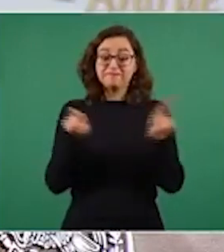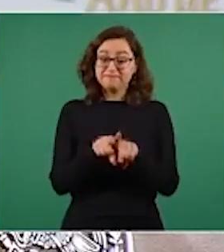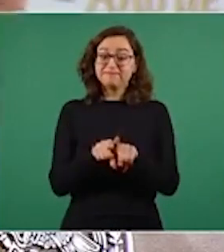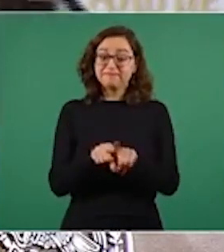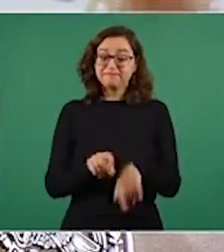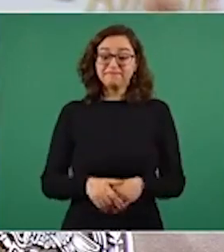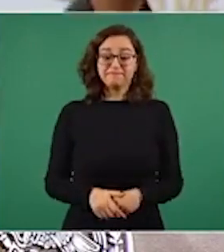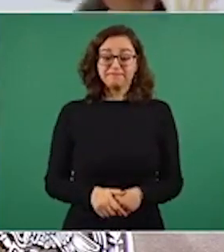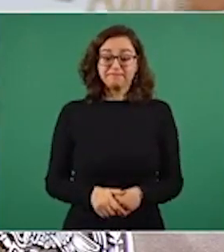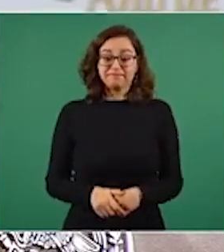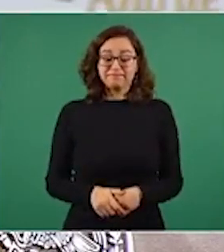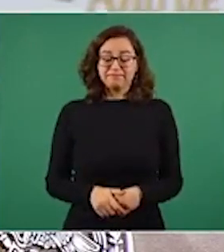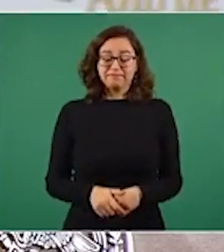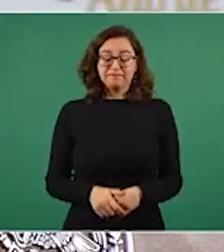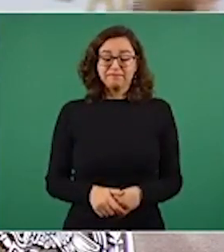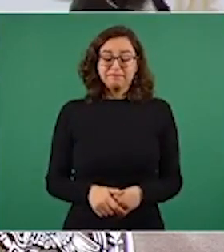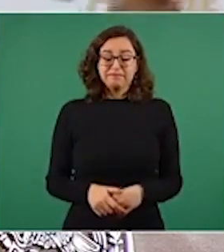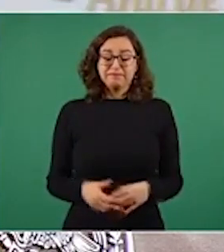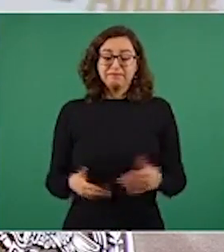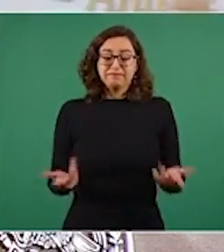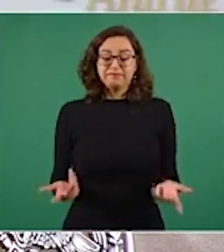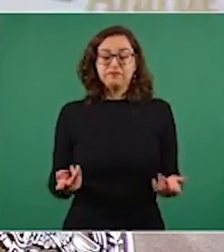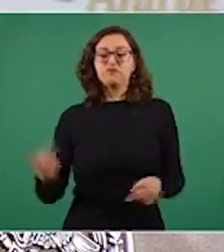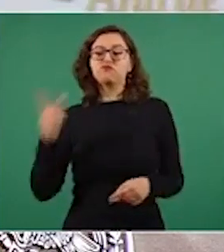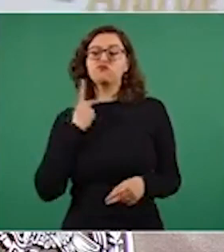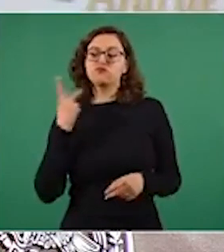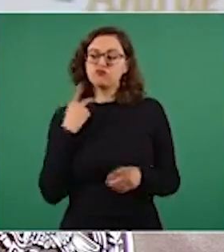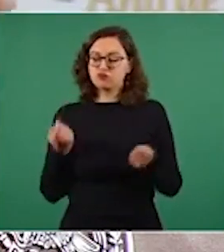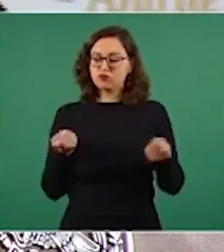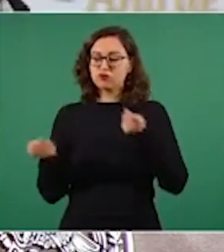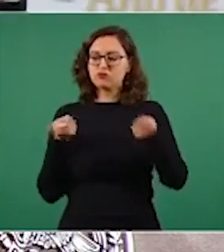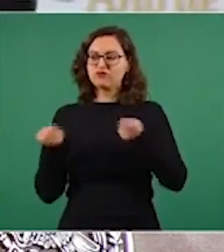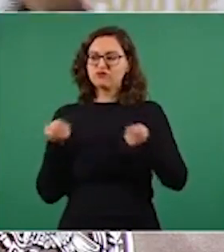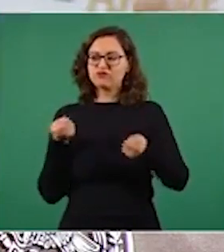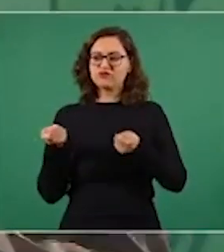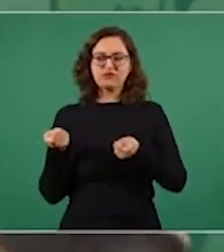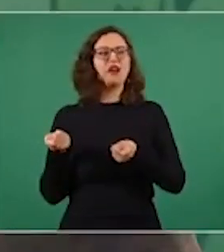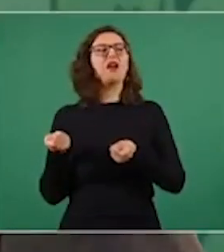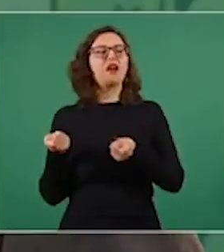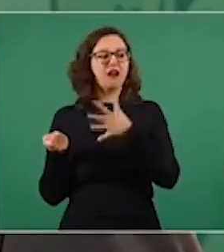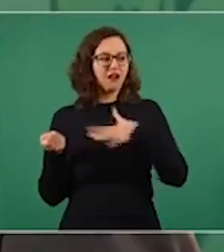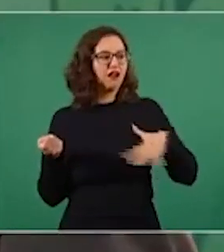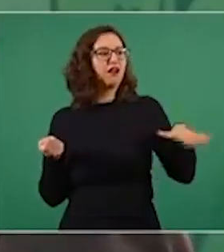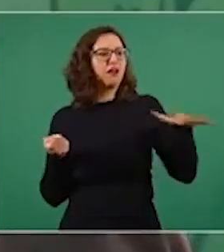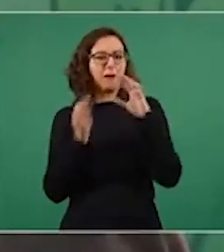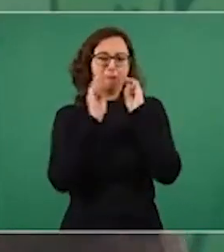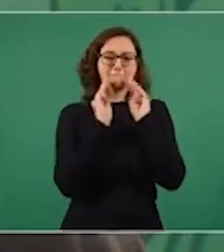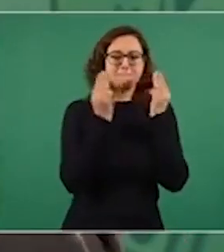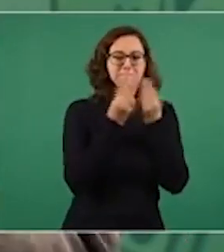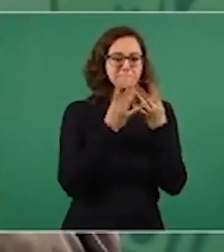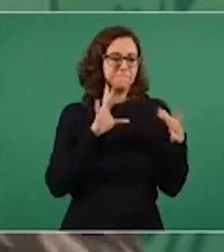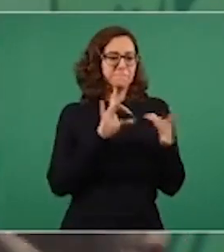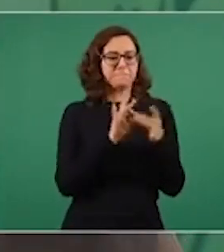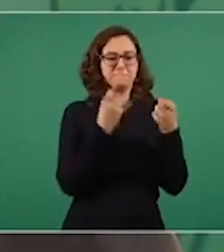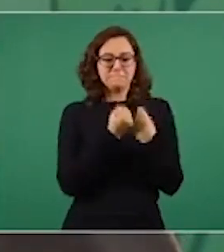No querer controlar políticamente mediante alianzas con